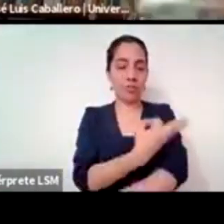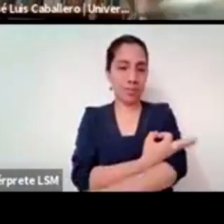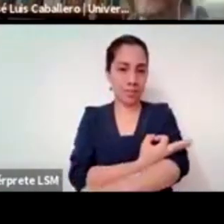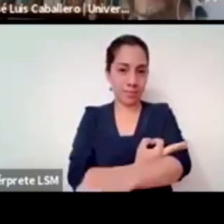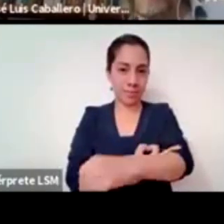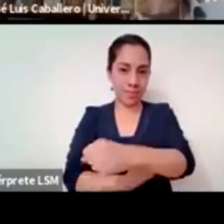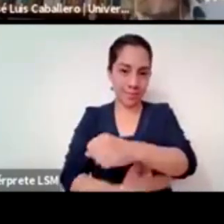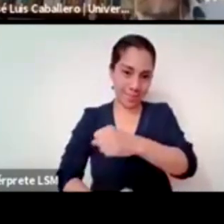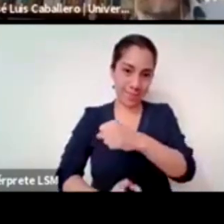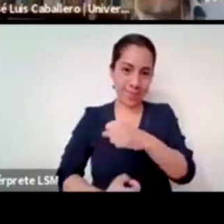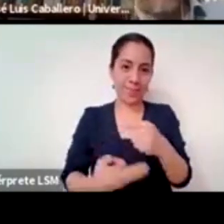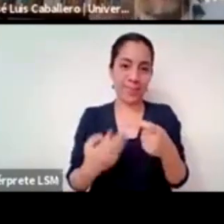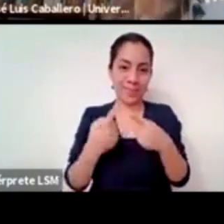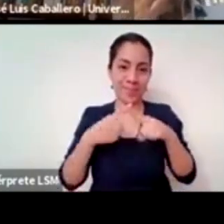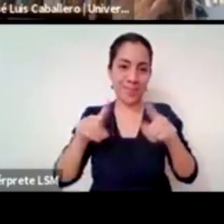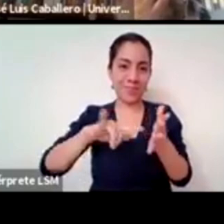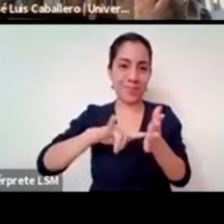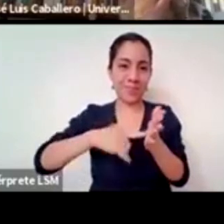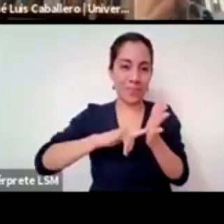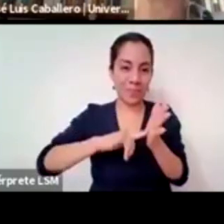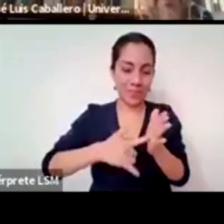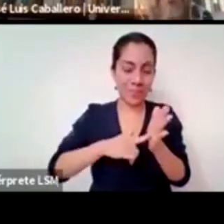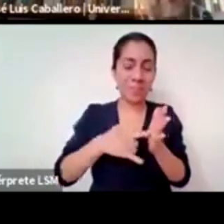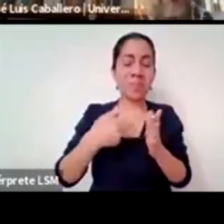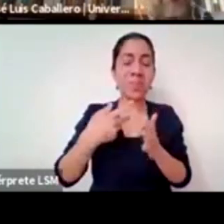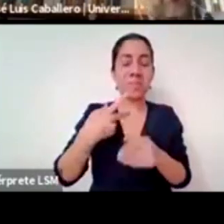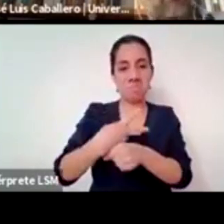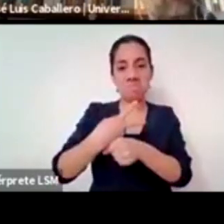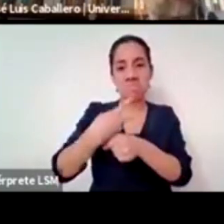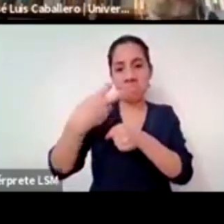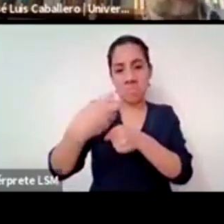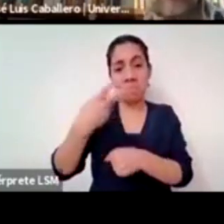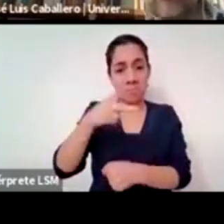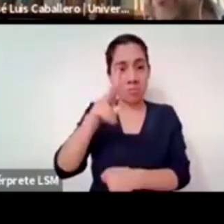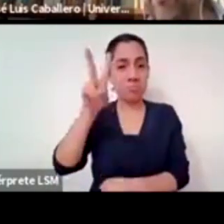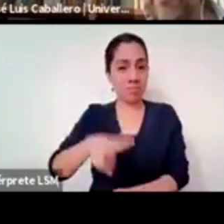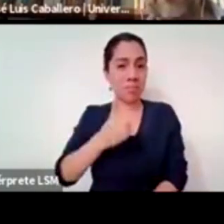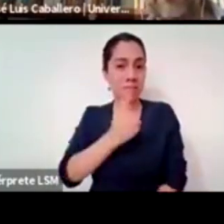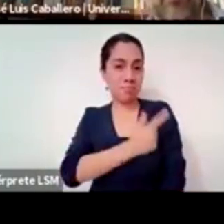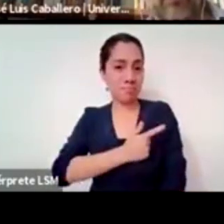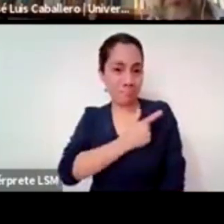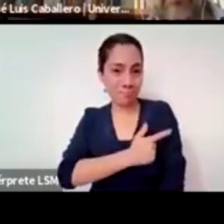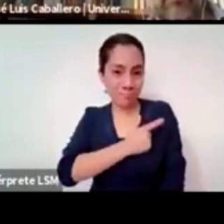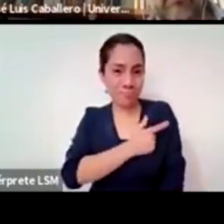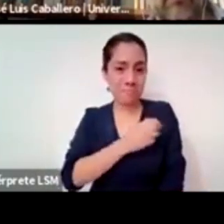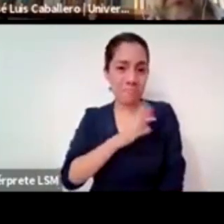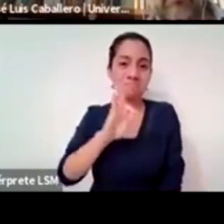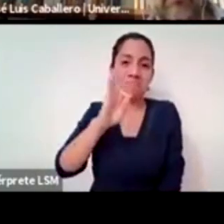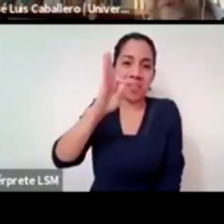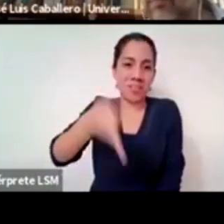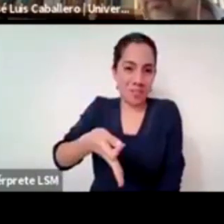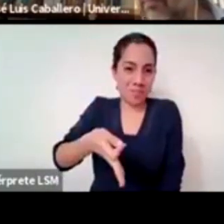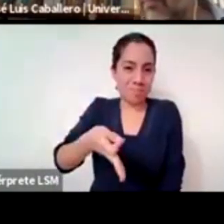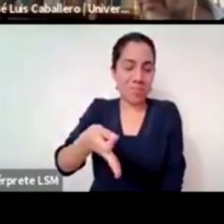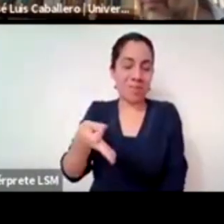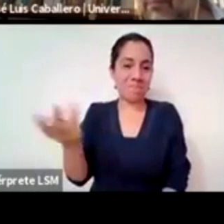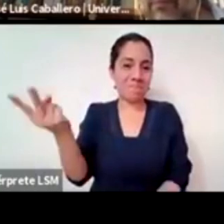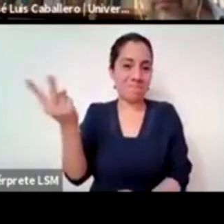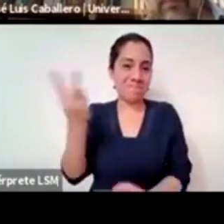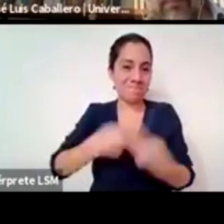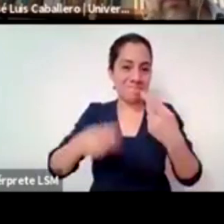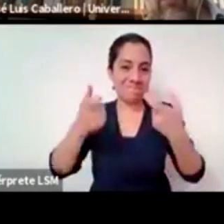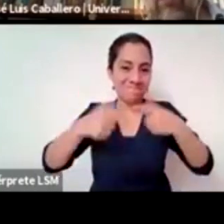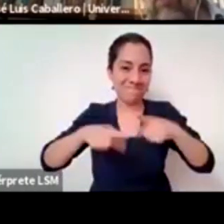verdad es que me encuentro muy a gusto muy cómodo desde el momento en que respondí afirmativamente y